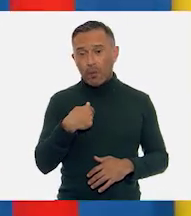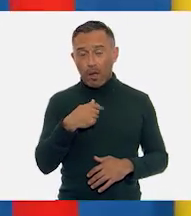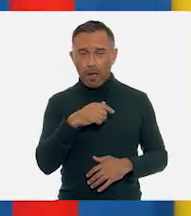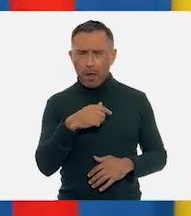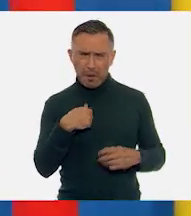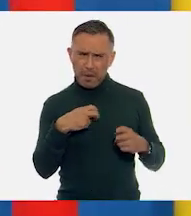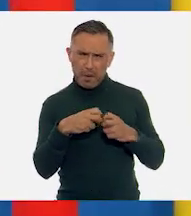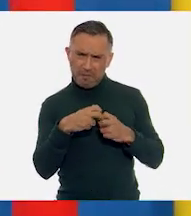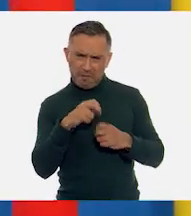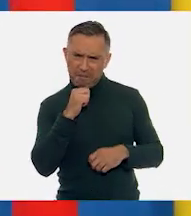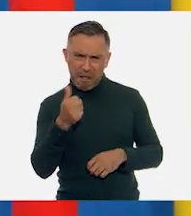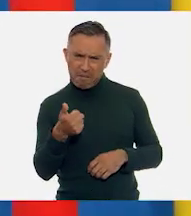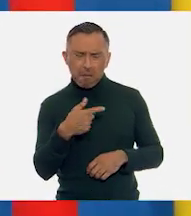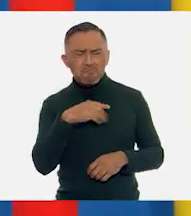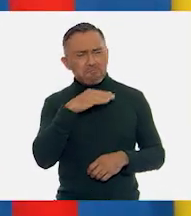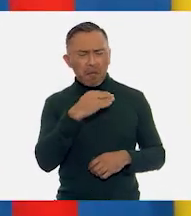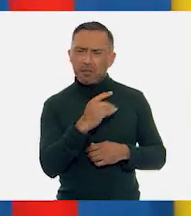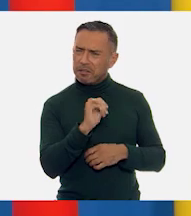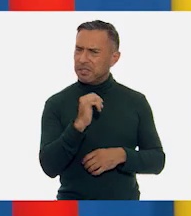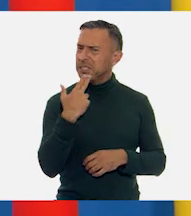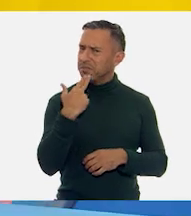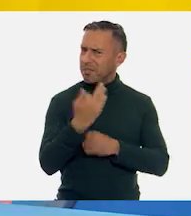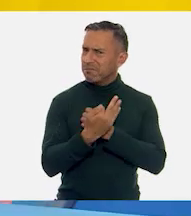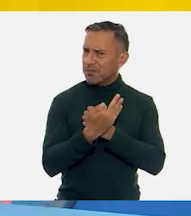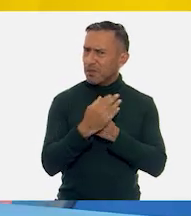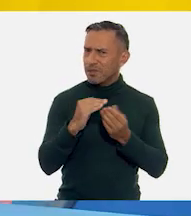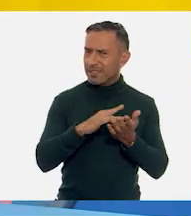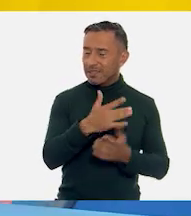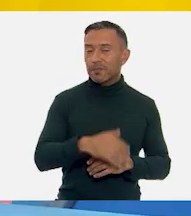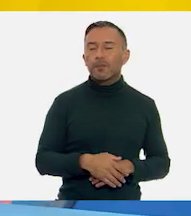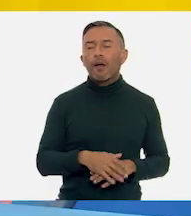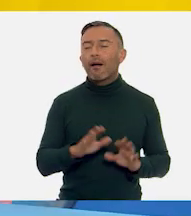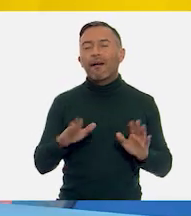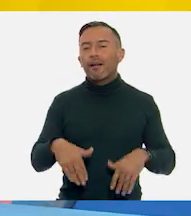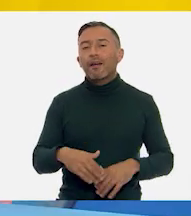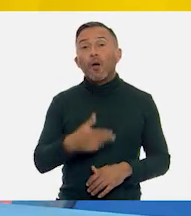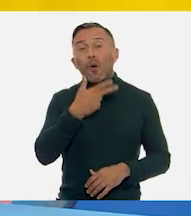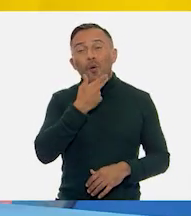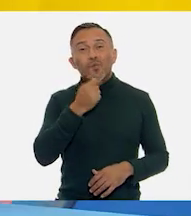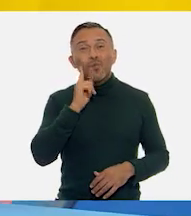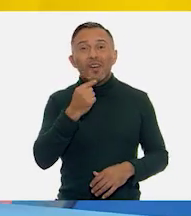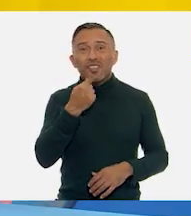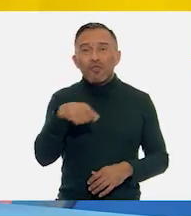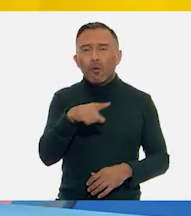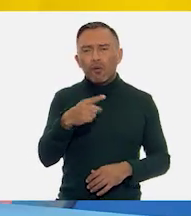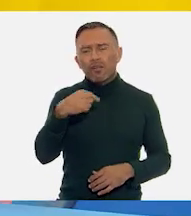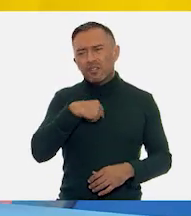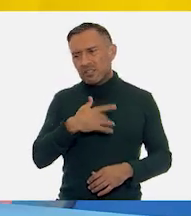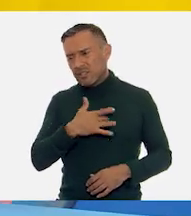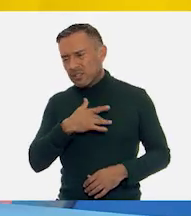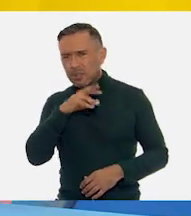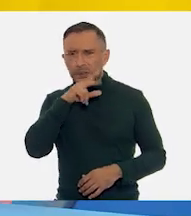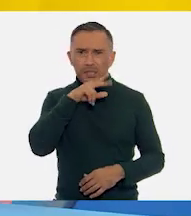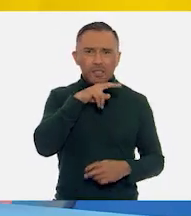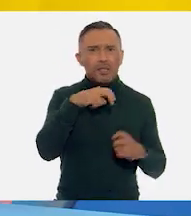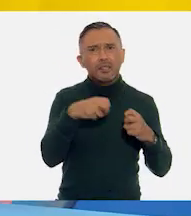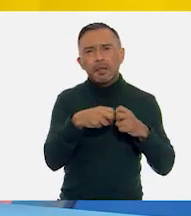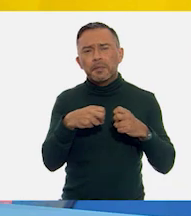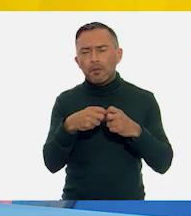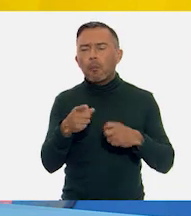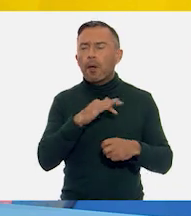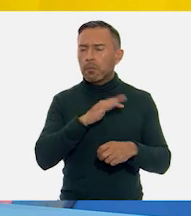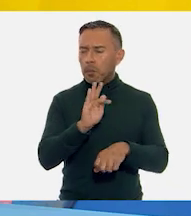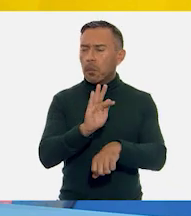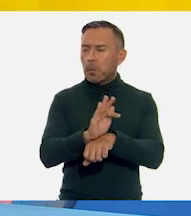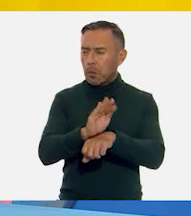Raulito, pero me sirvió. Muchísimas gracias. No, hombre, niñas y niños, cada vez que se sientan nerviosos o nerviosas, hagan dos o tres